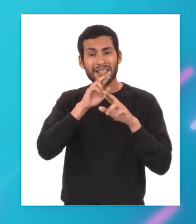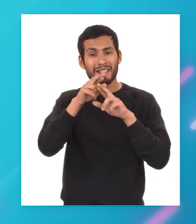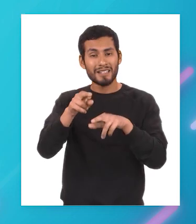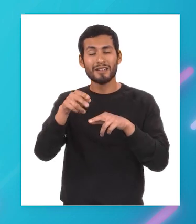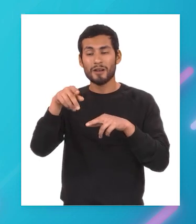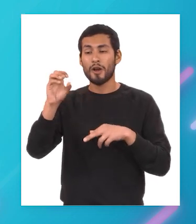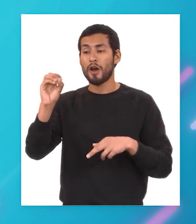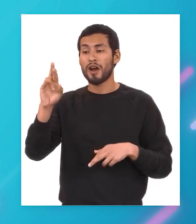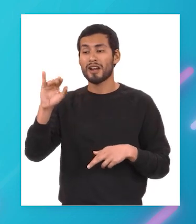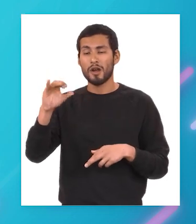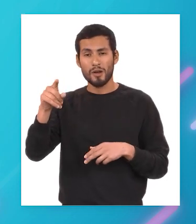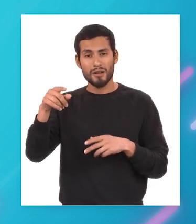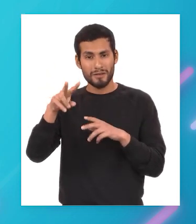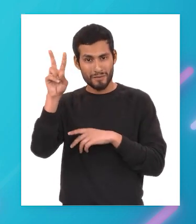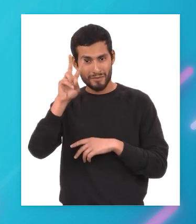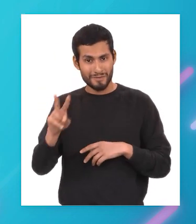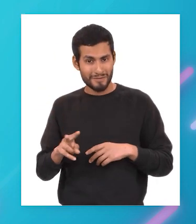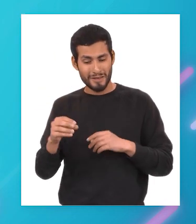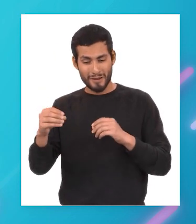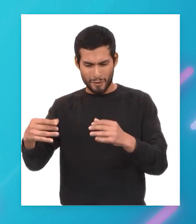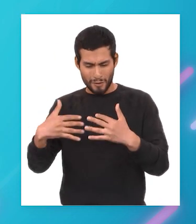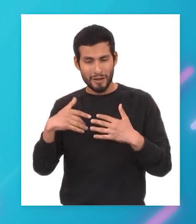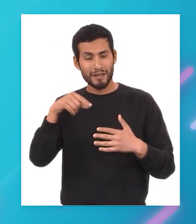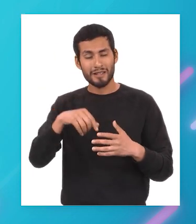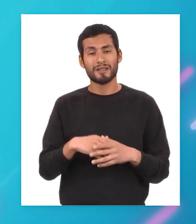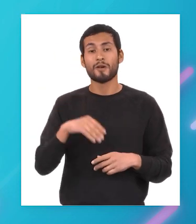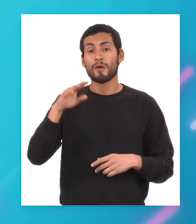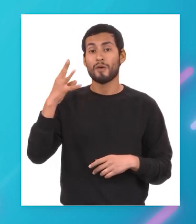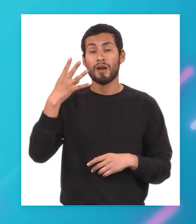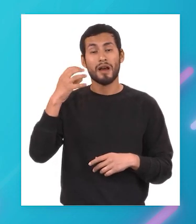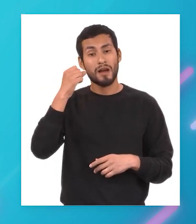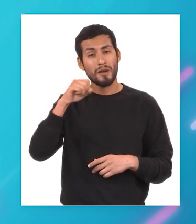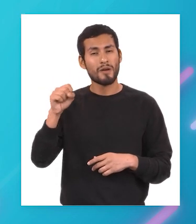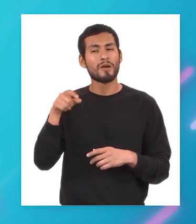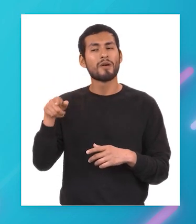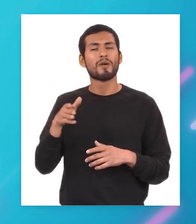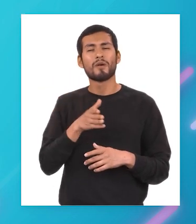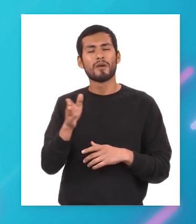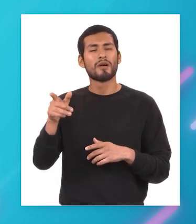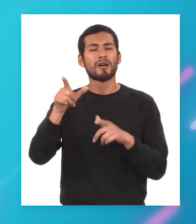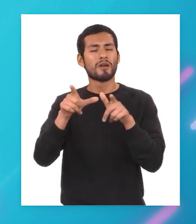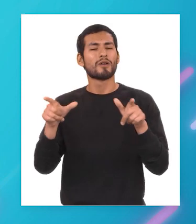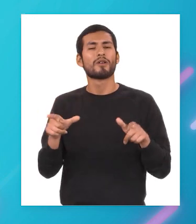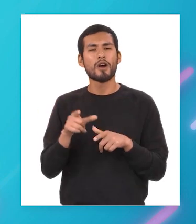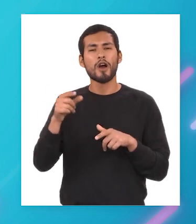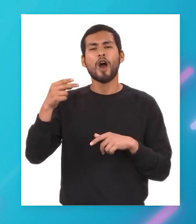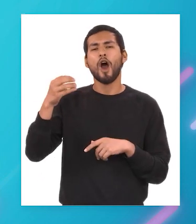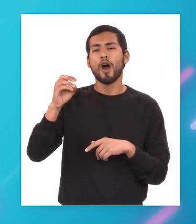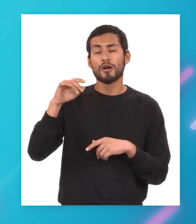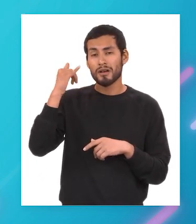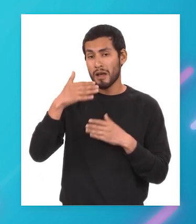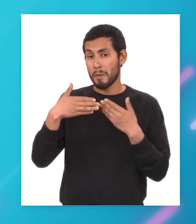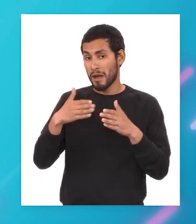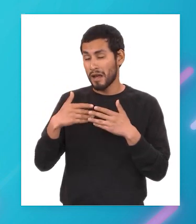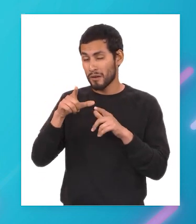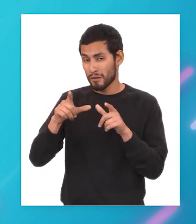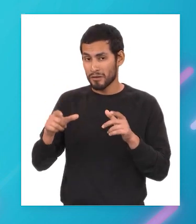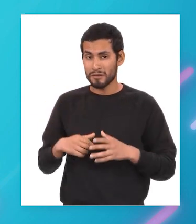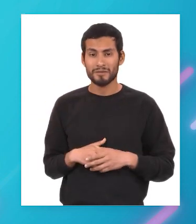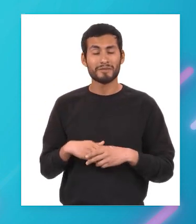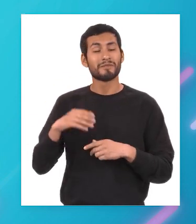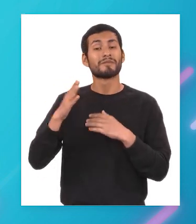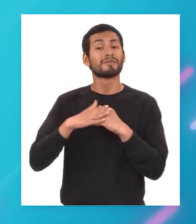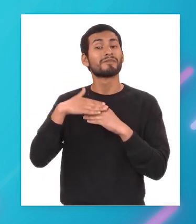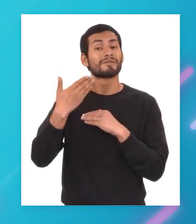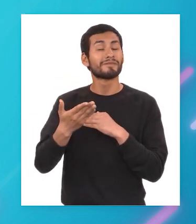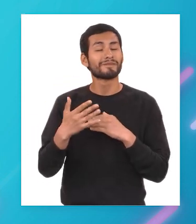del río orinoco en venezuela en su cuarto viaje recorrió las costas de honduras y panamá y